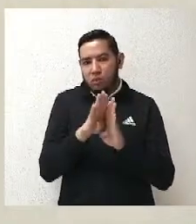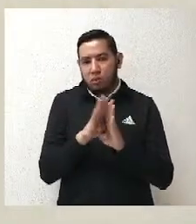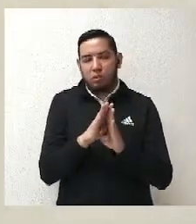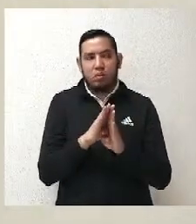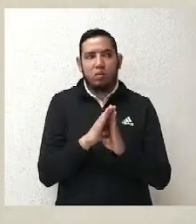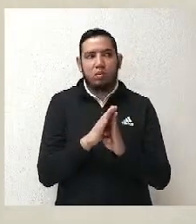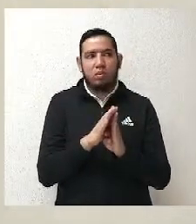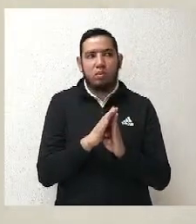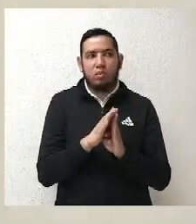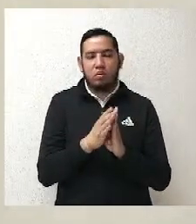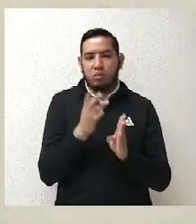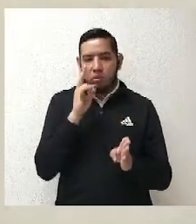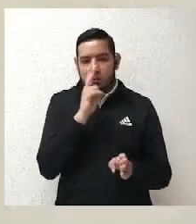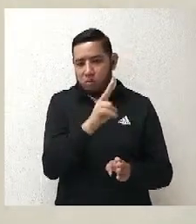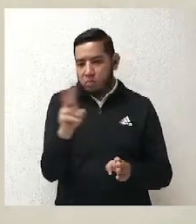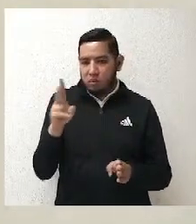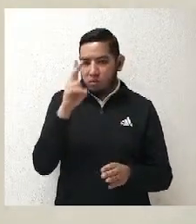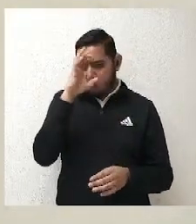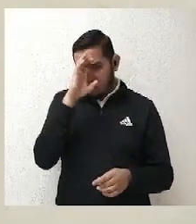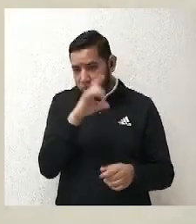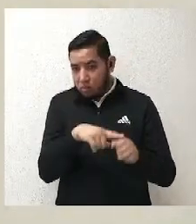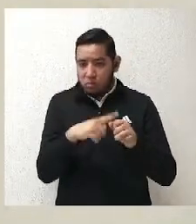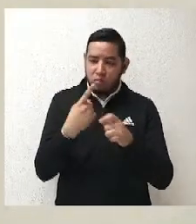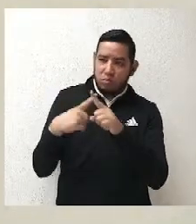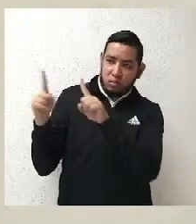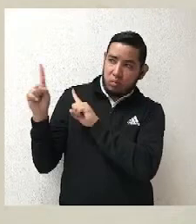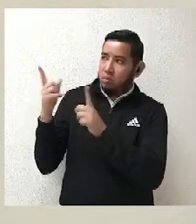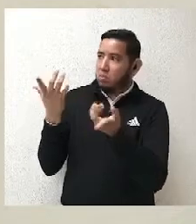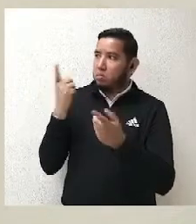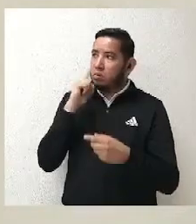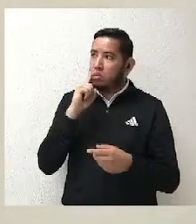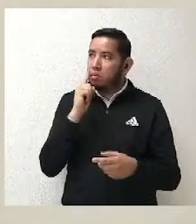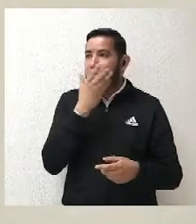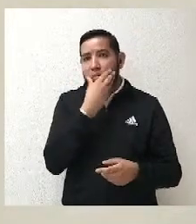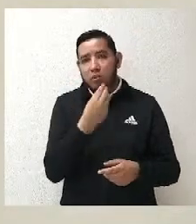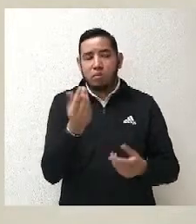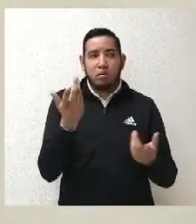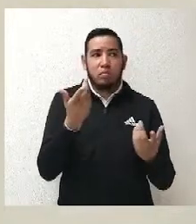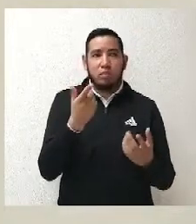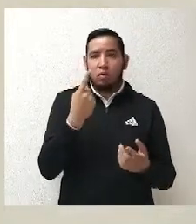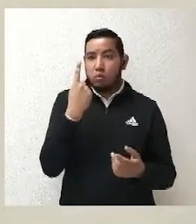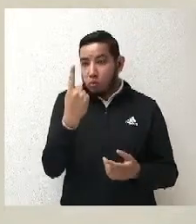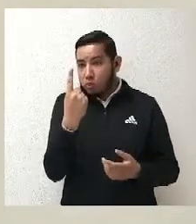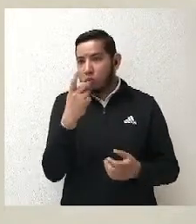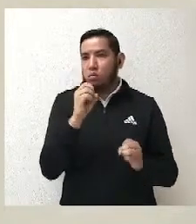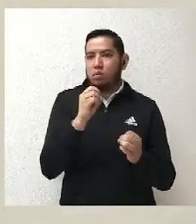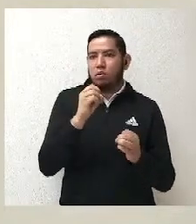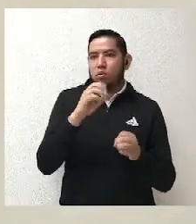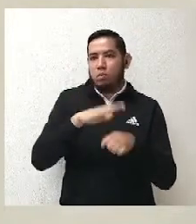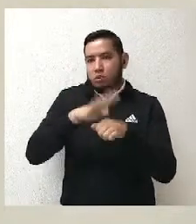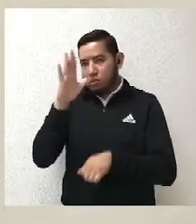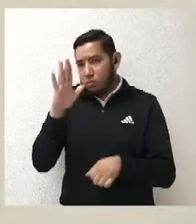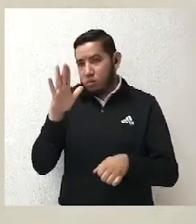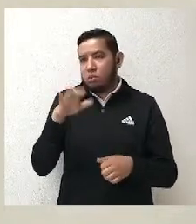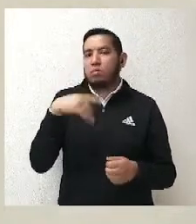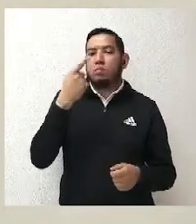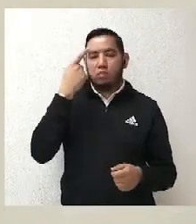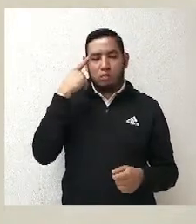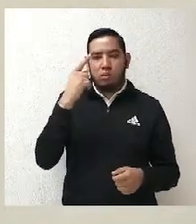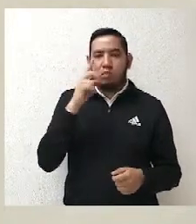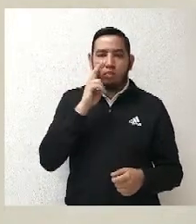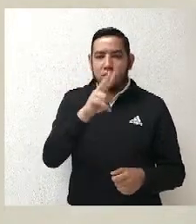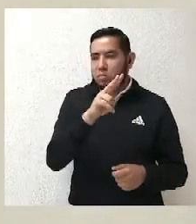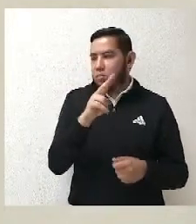de sala superior creo que fue el 92-2021 o 2022 les corroboró el dato